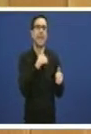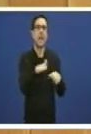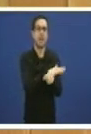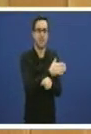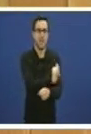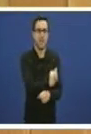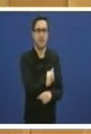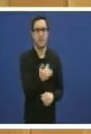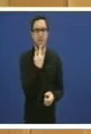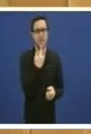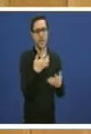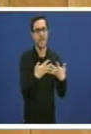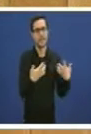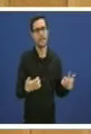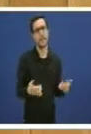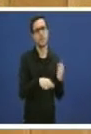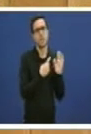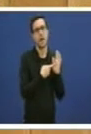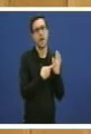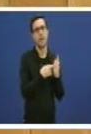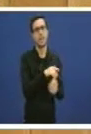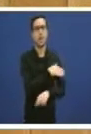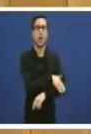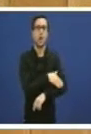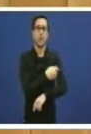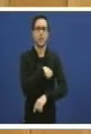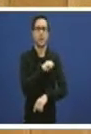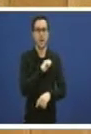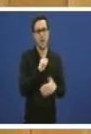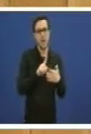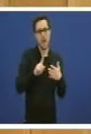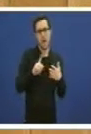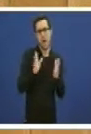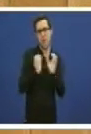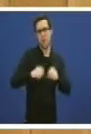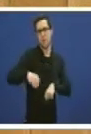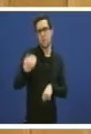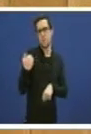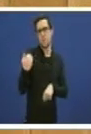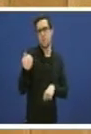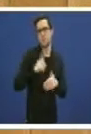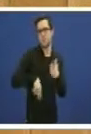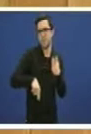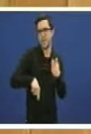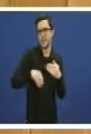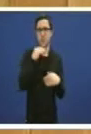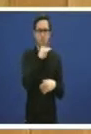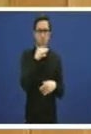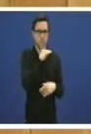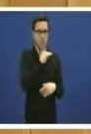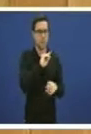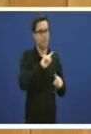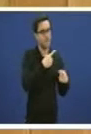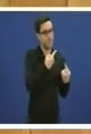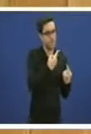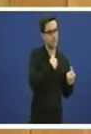recoñecido nun texto legal do Goberno de España recentemente aprobado no mes de outubro por certo despois da nosa orden e